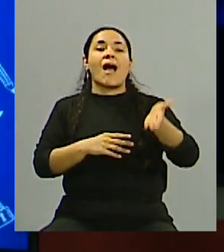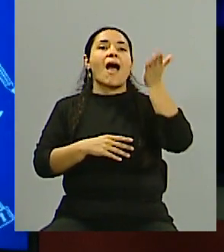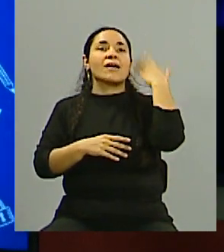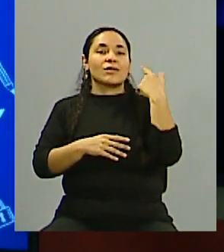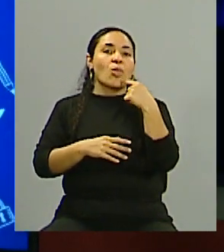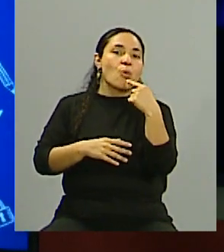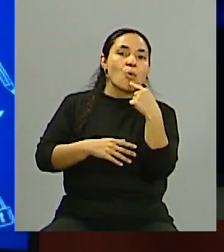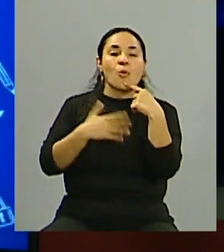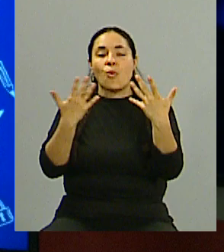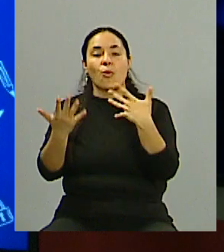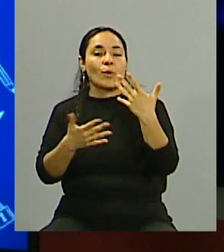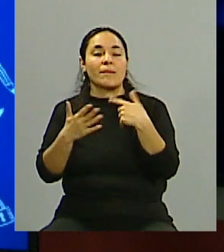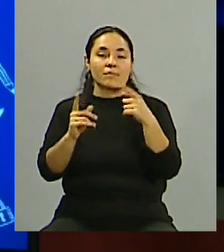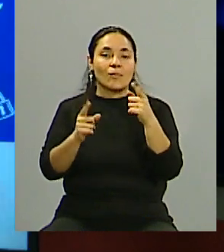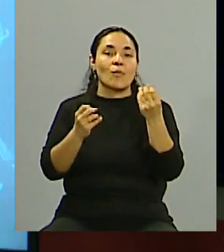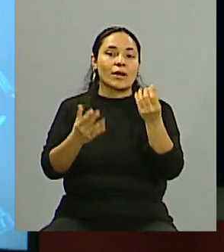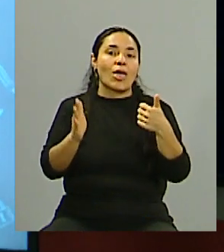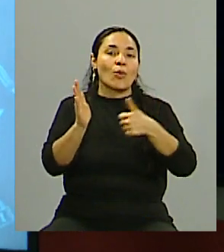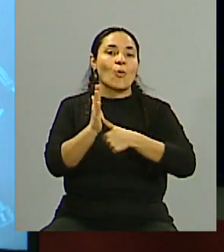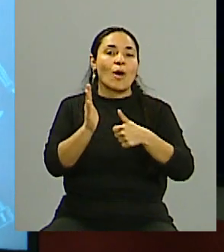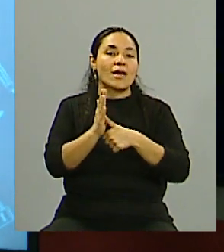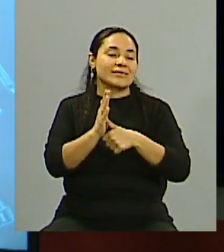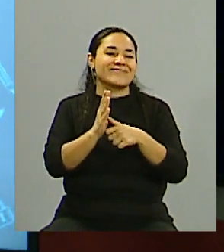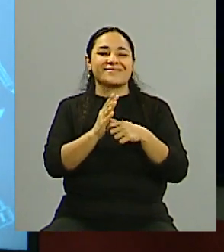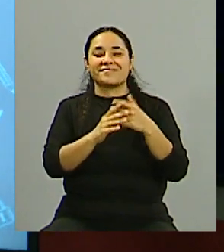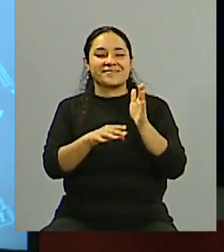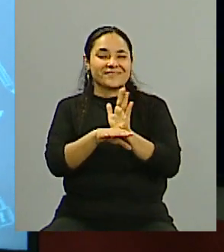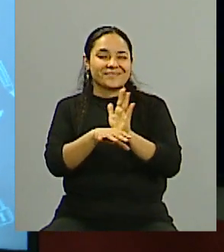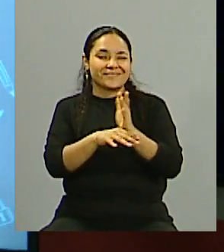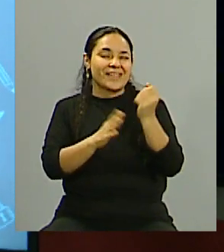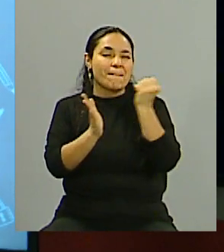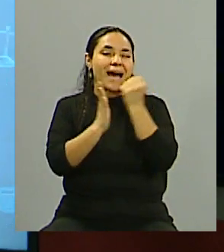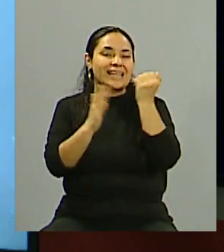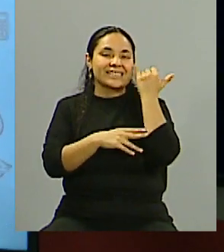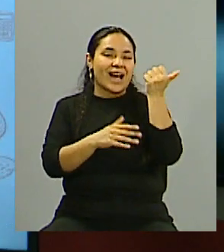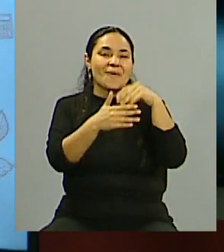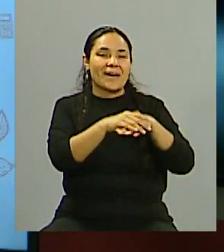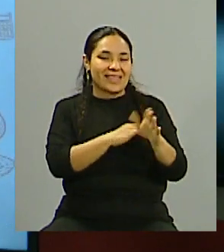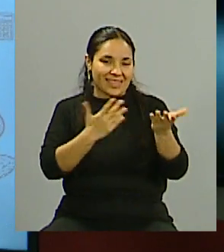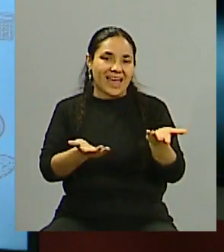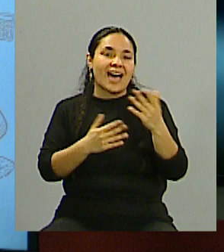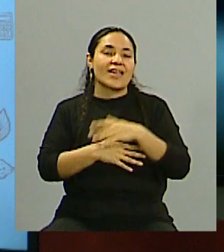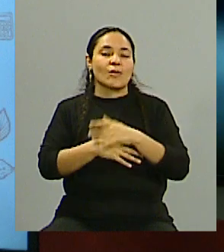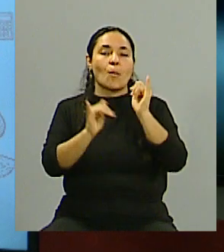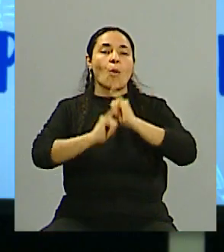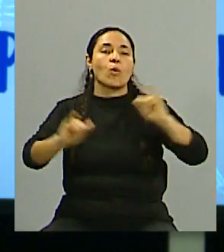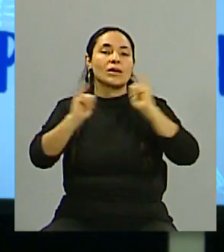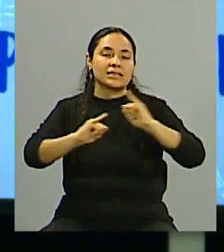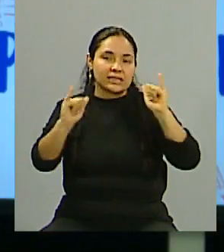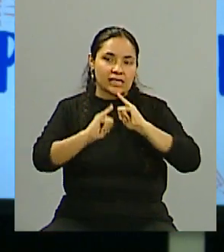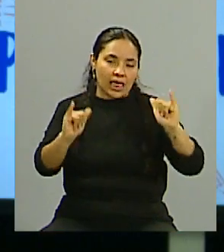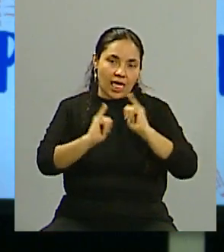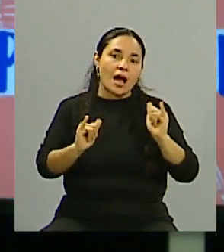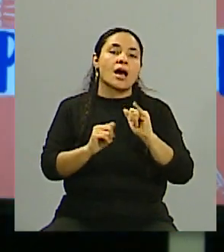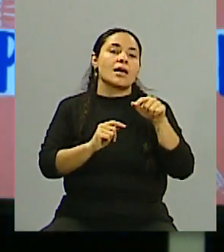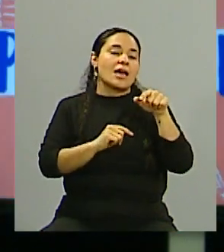cuestionaba, porque hablaba de esa huella que uno va dejando y que incluso ha sido utilizado para campañas electorales. Se deja en uno y en el resto. También hay